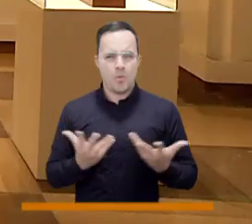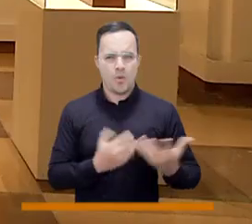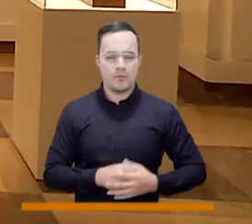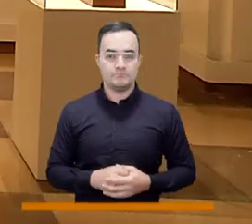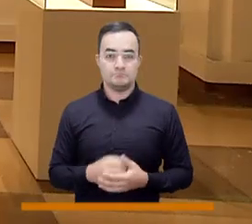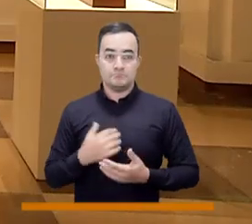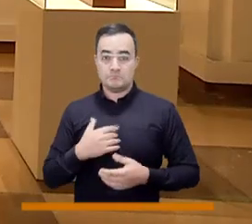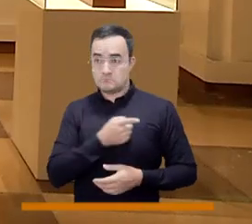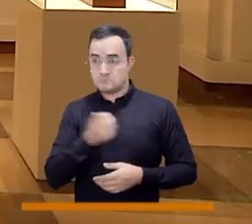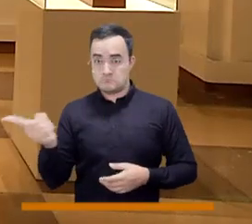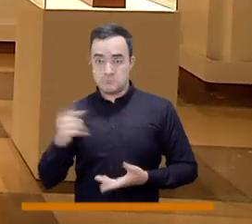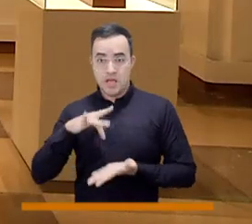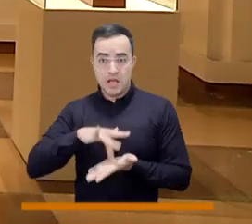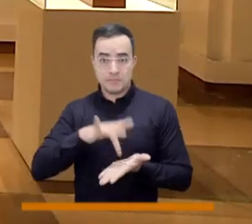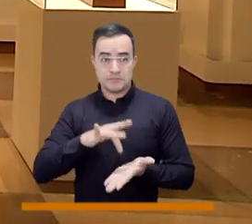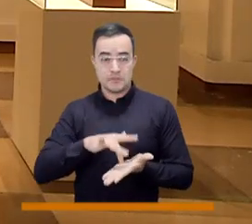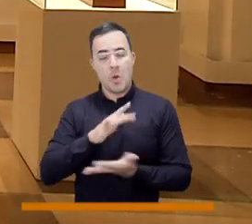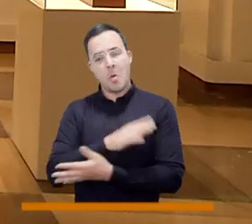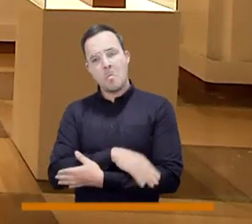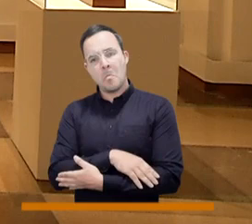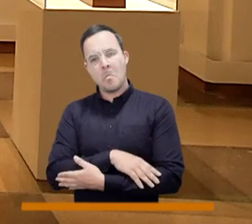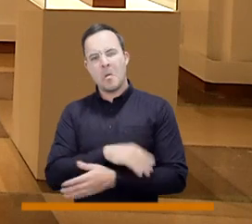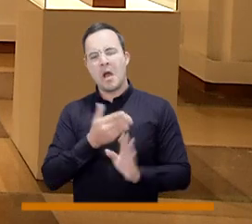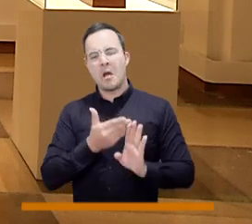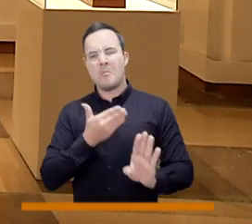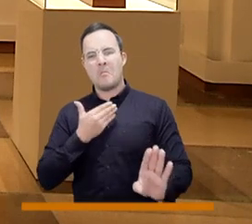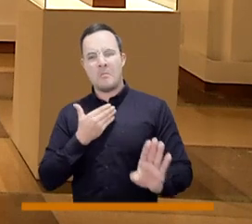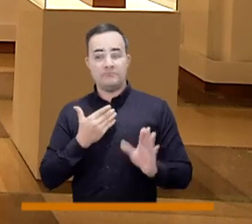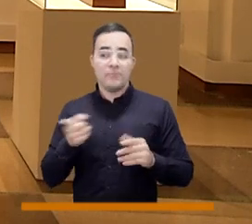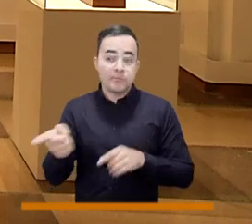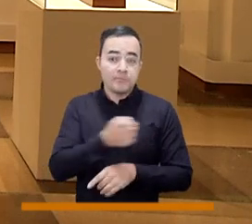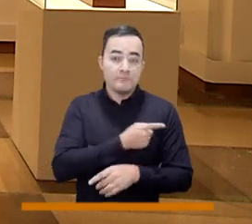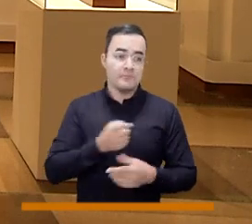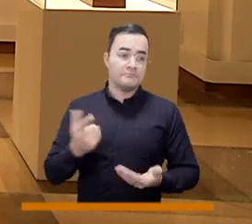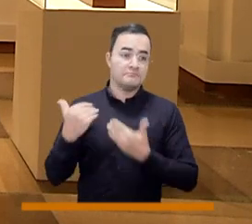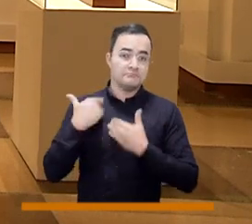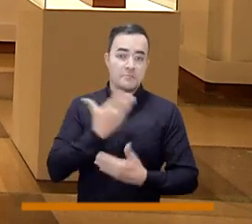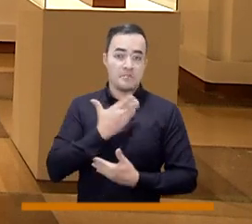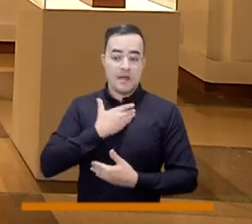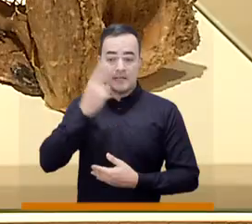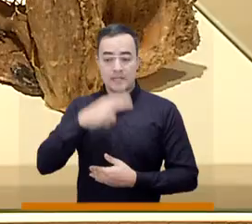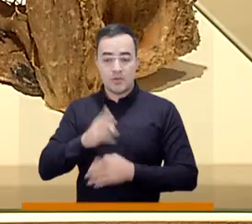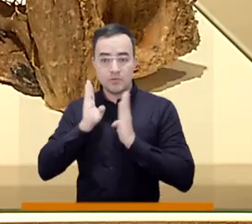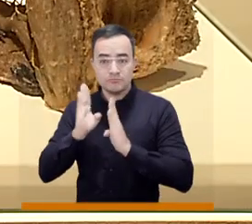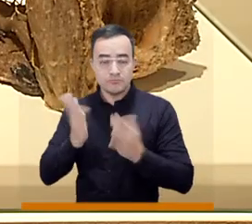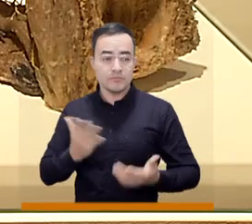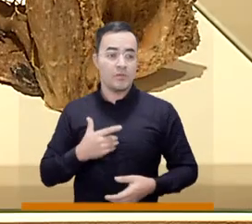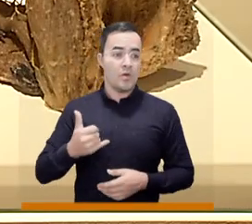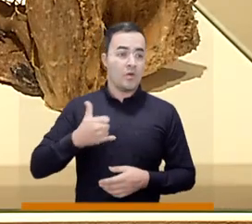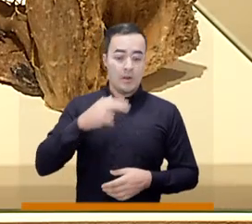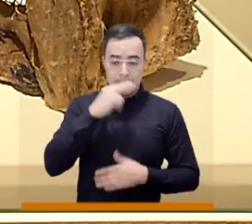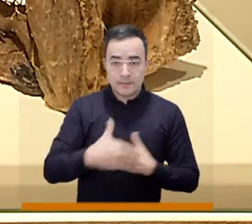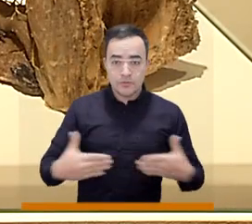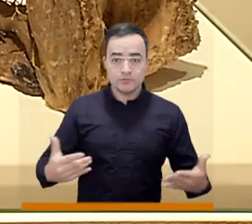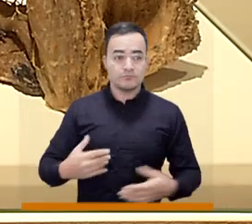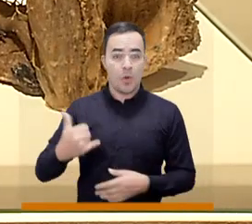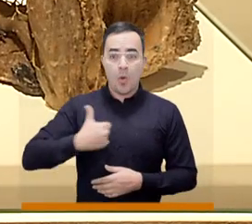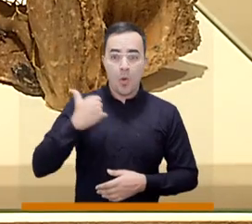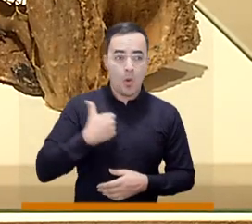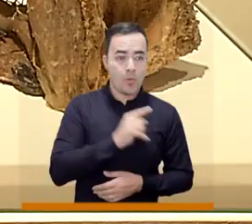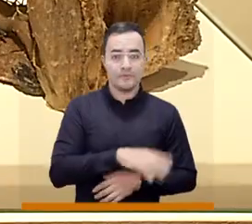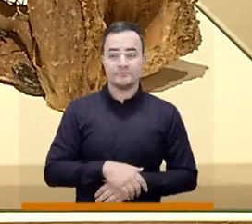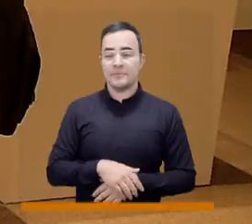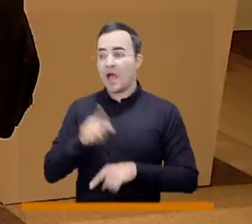comunidad. O sea, las madres de familia, los niños, los jóvenes, los niños de la educación básica,